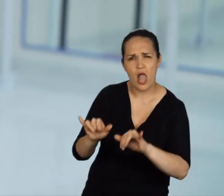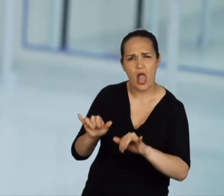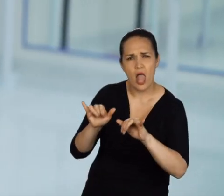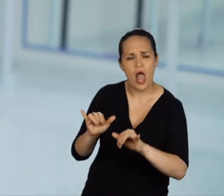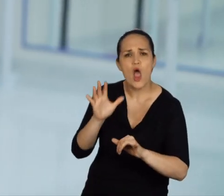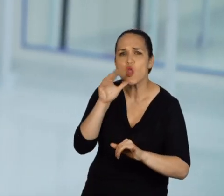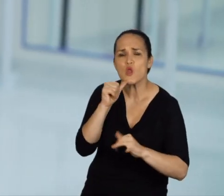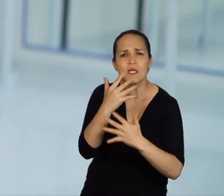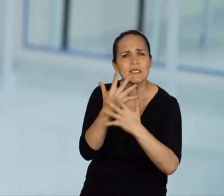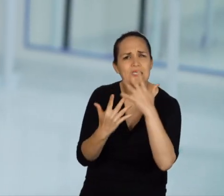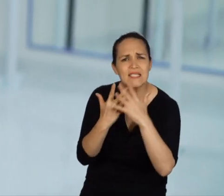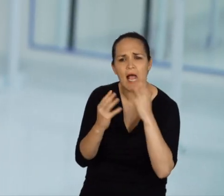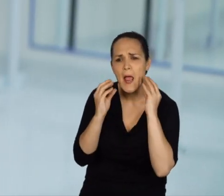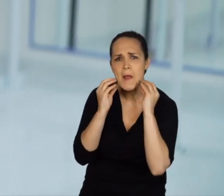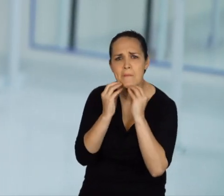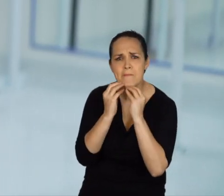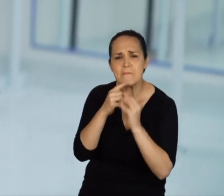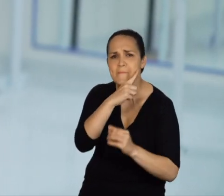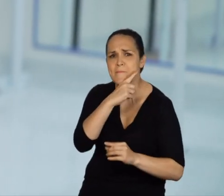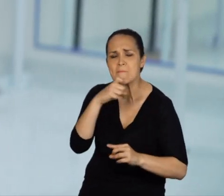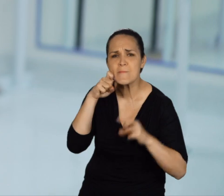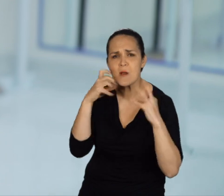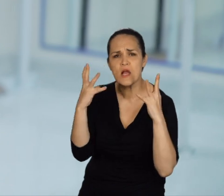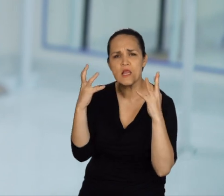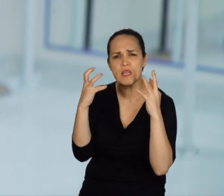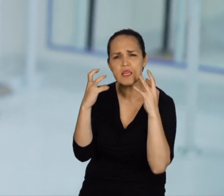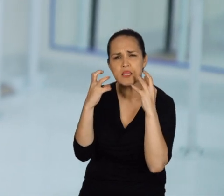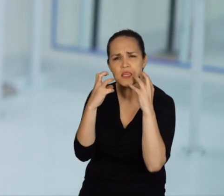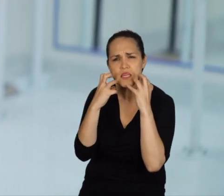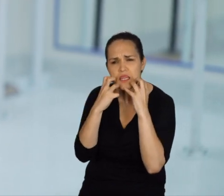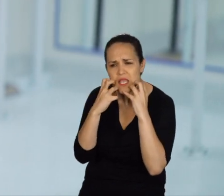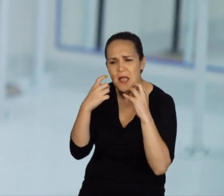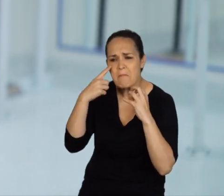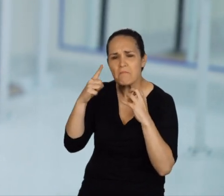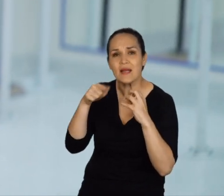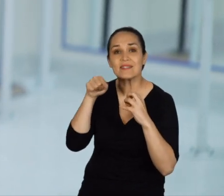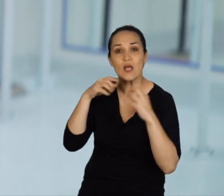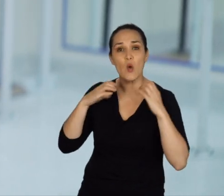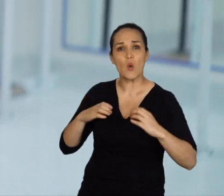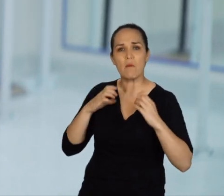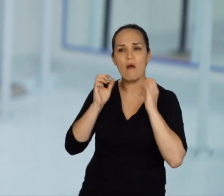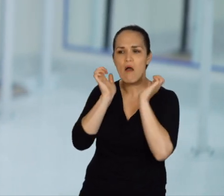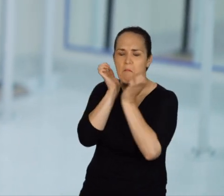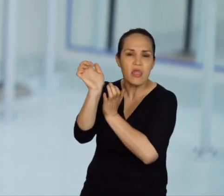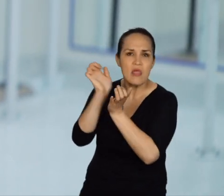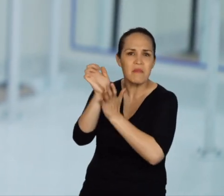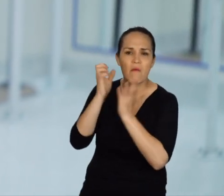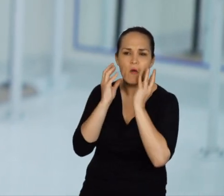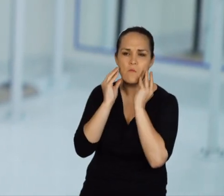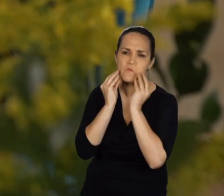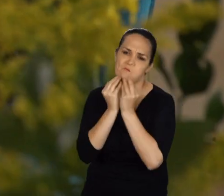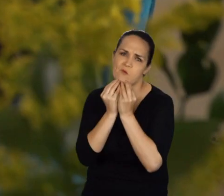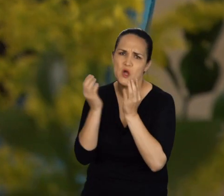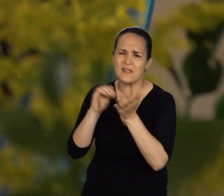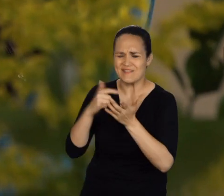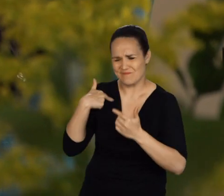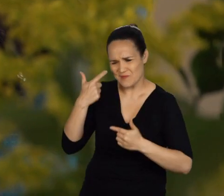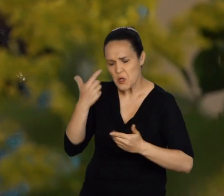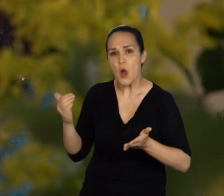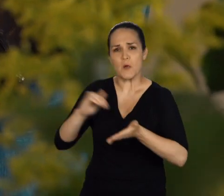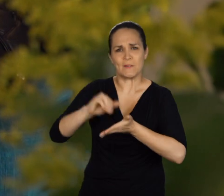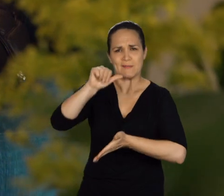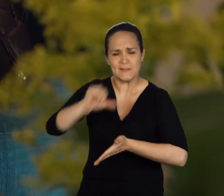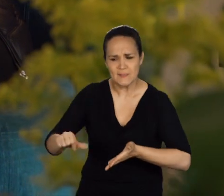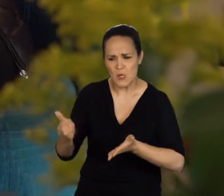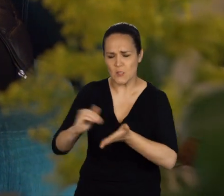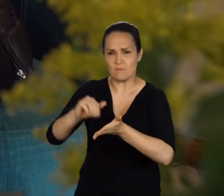necesaria con la irrigación que hicieron los cirujanos y entonces parecía que el injerto de hueso estaba siendo rechazado por su cuerpo. Todo ha sido